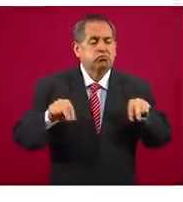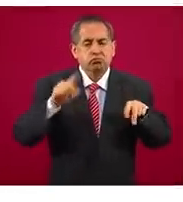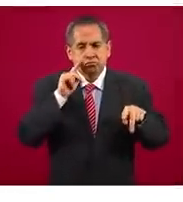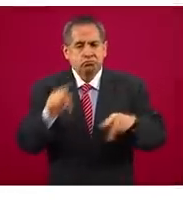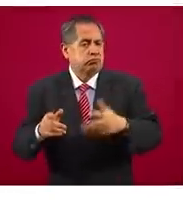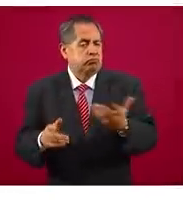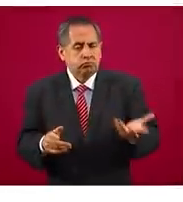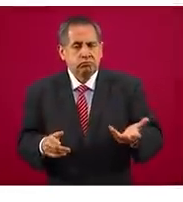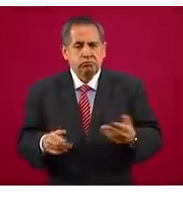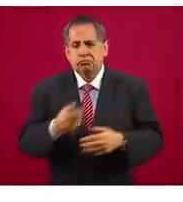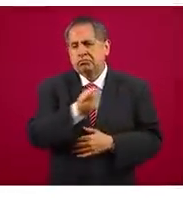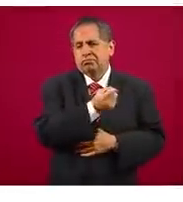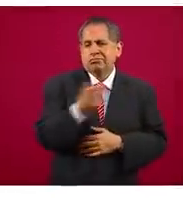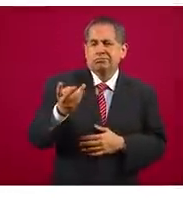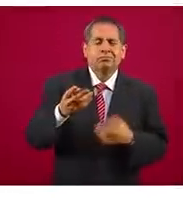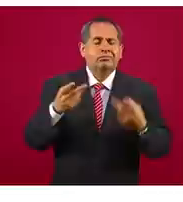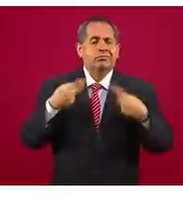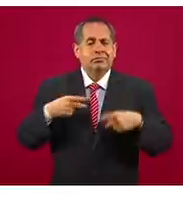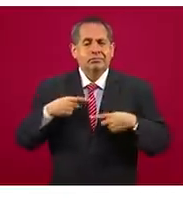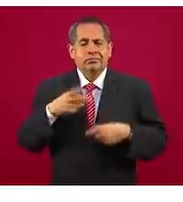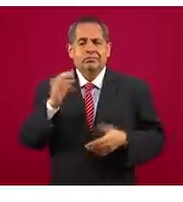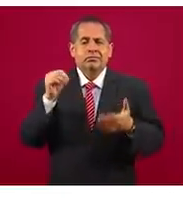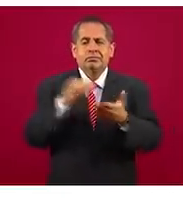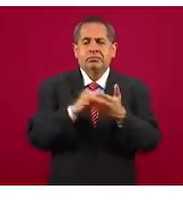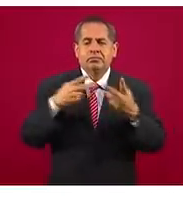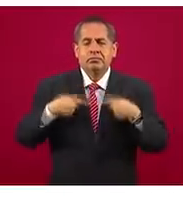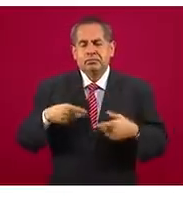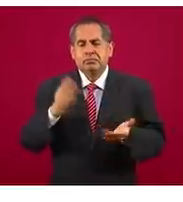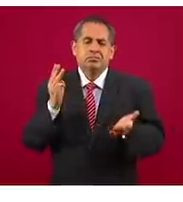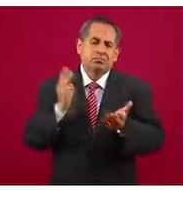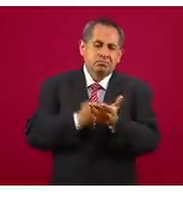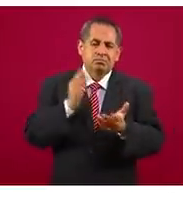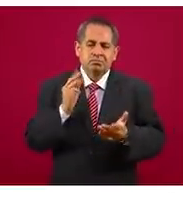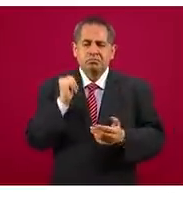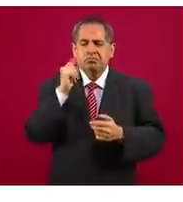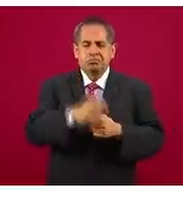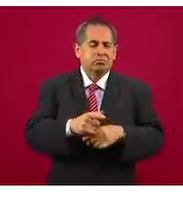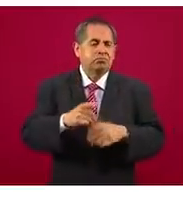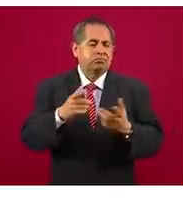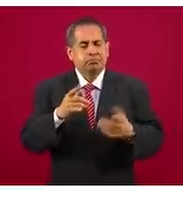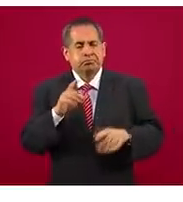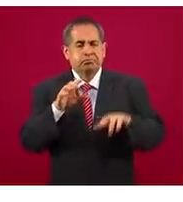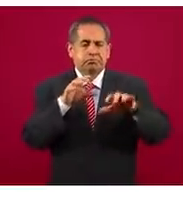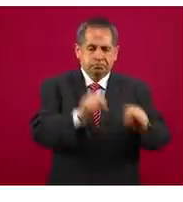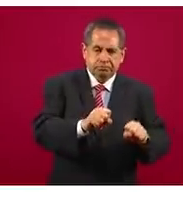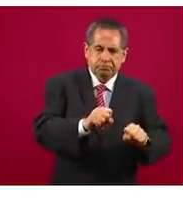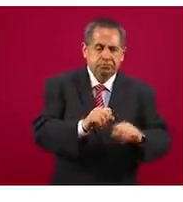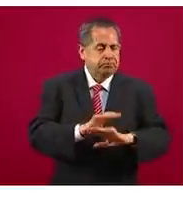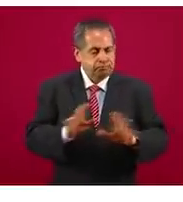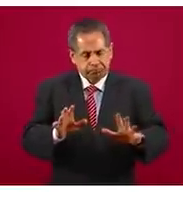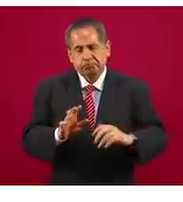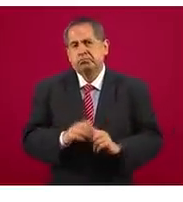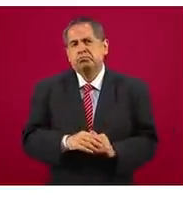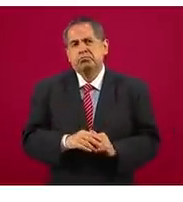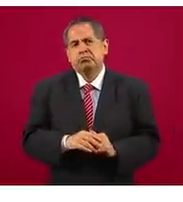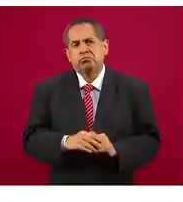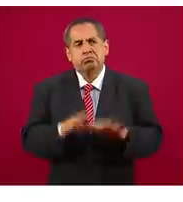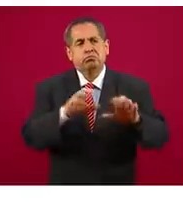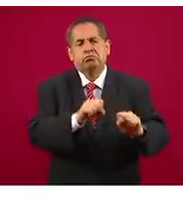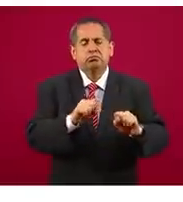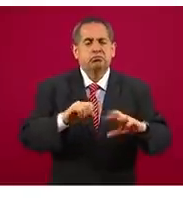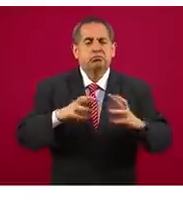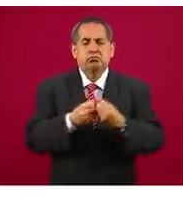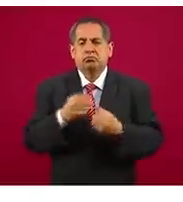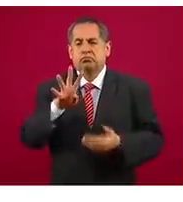de alguna norma en la carretera, detenidos cuatro mil